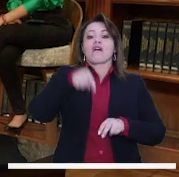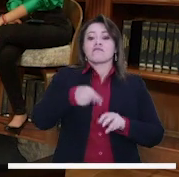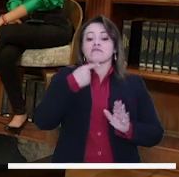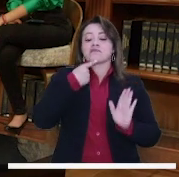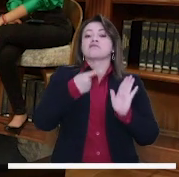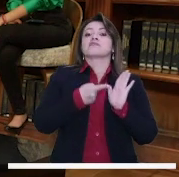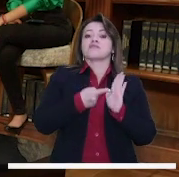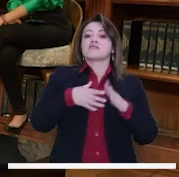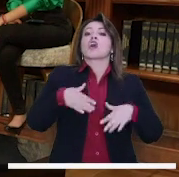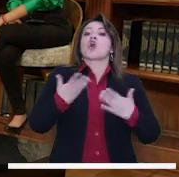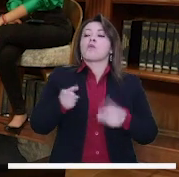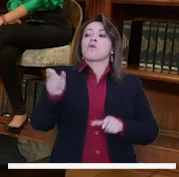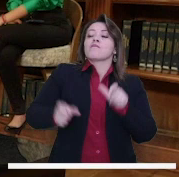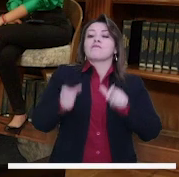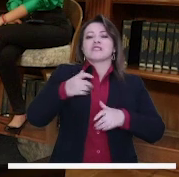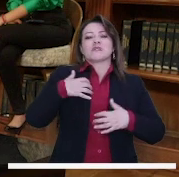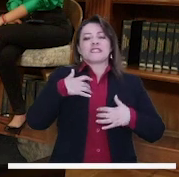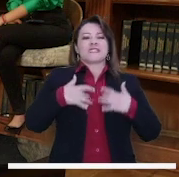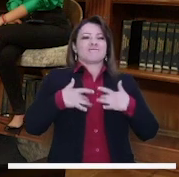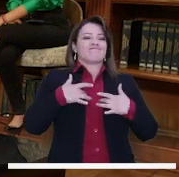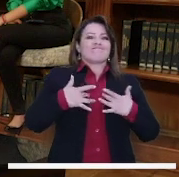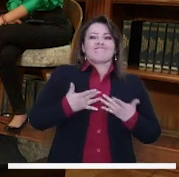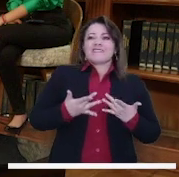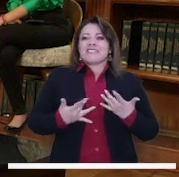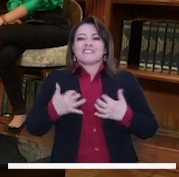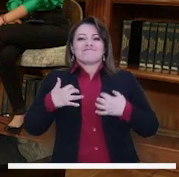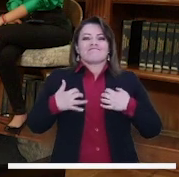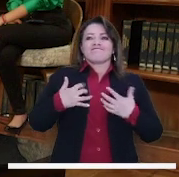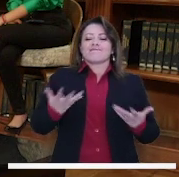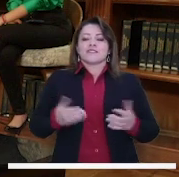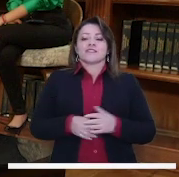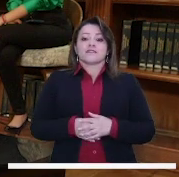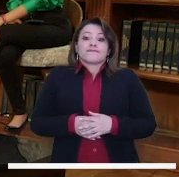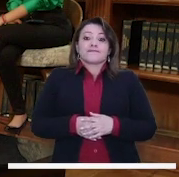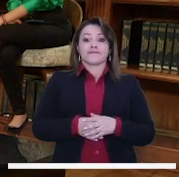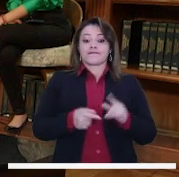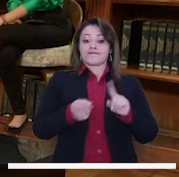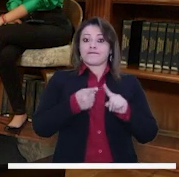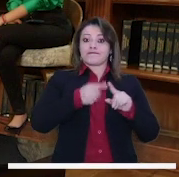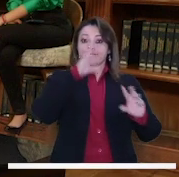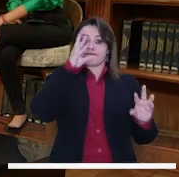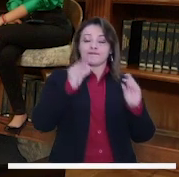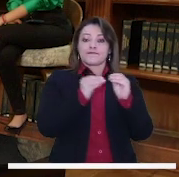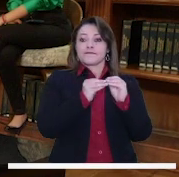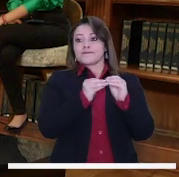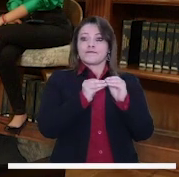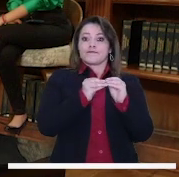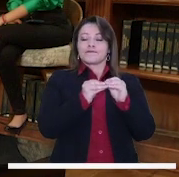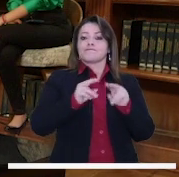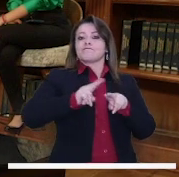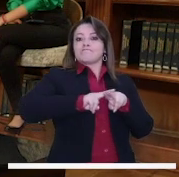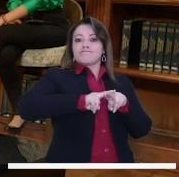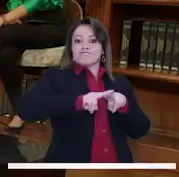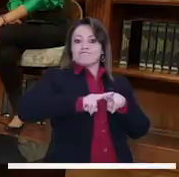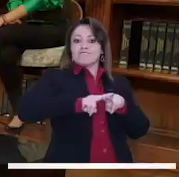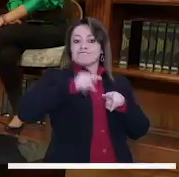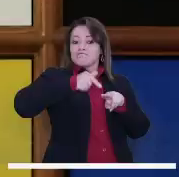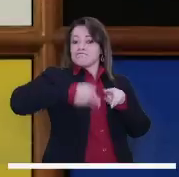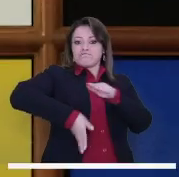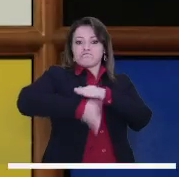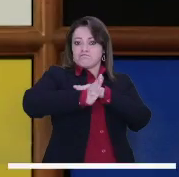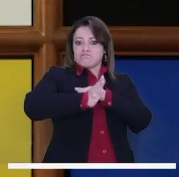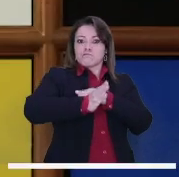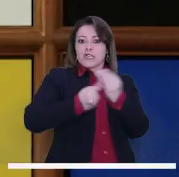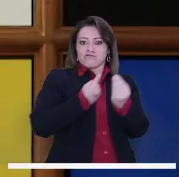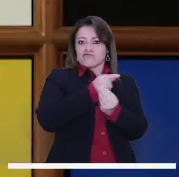tiene esa visión del sentir ciudadano, que tiene cinco puntos. El primero, si estamos o no de acuerdo en que se sostenga la primera línea del metro como debe ser,